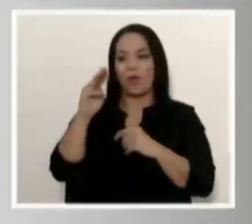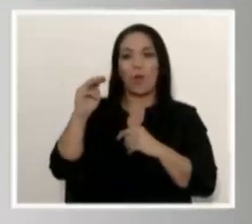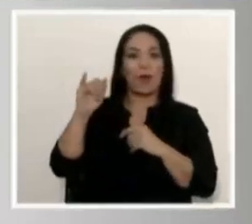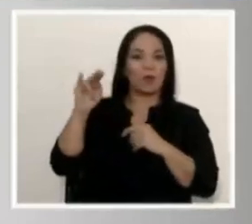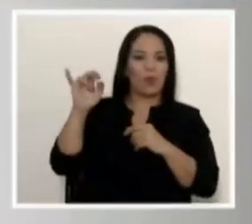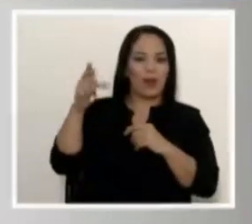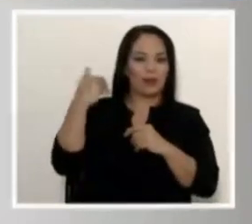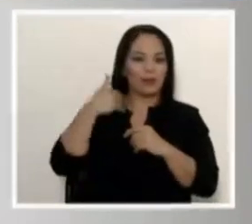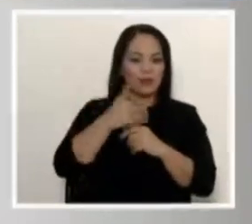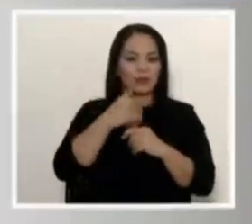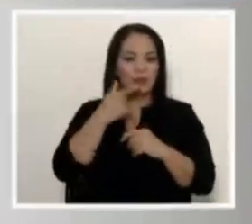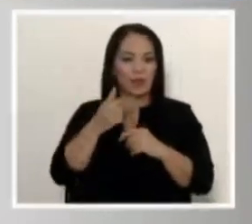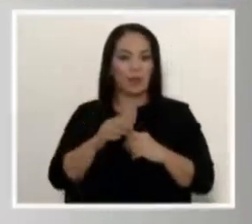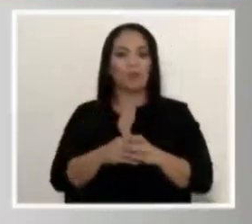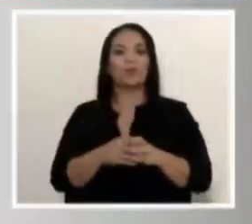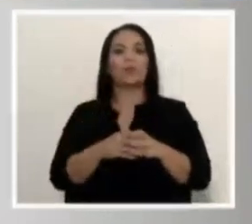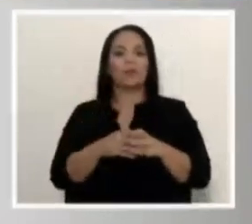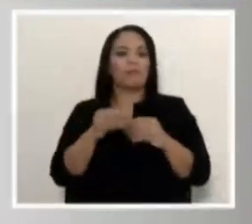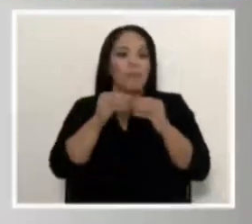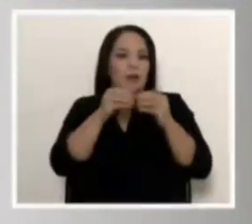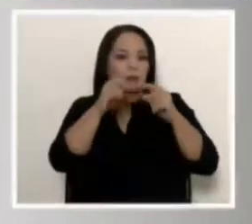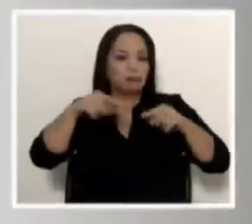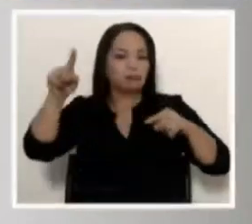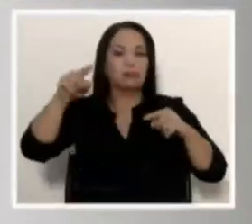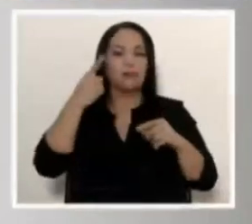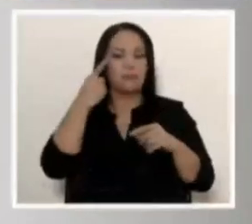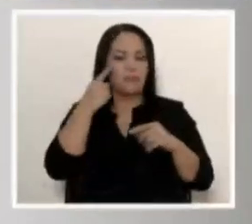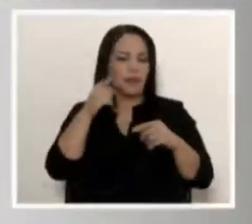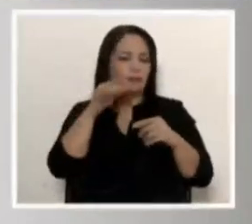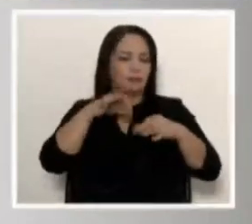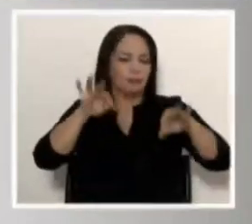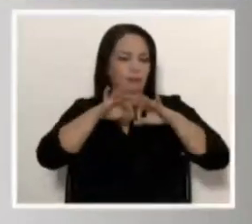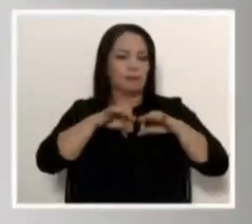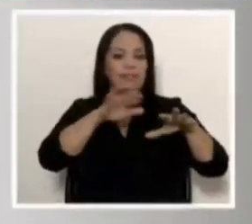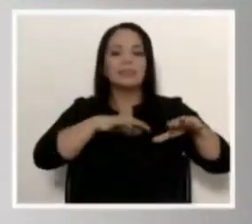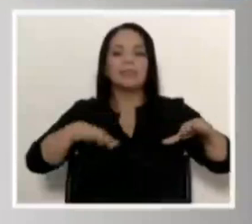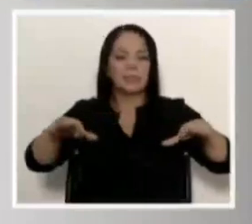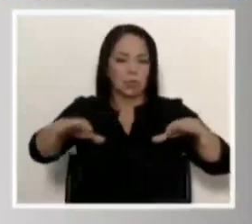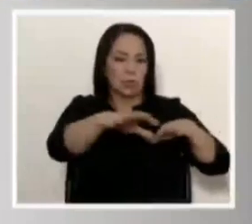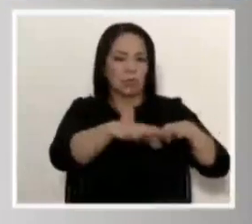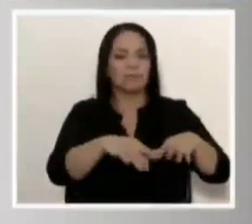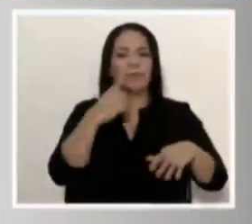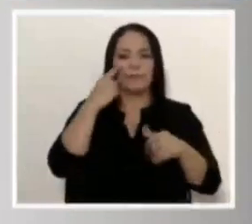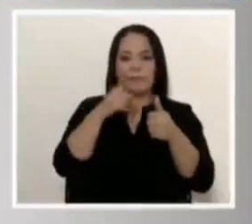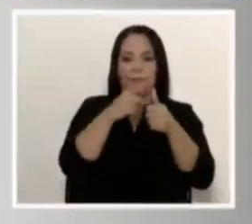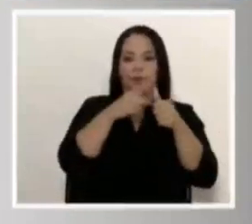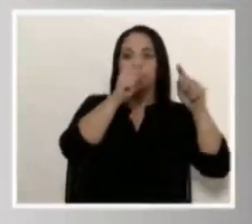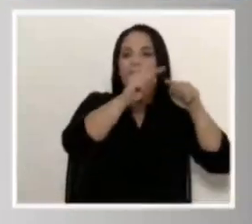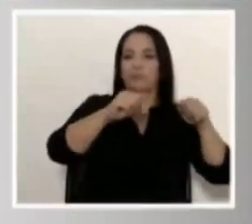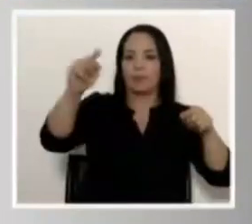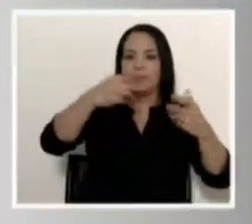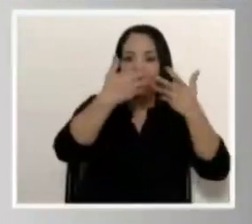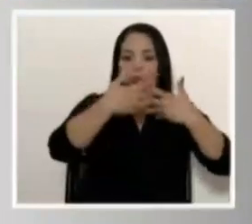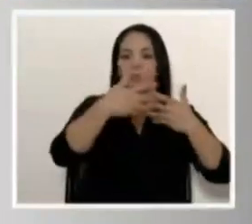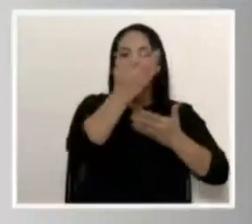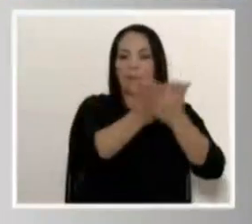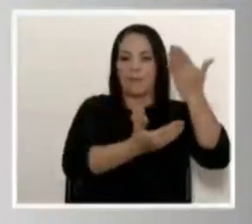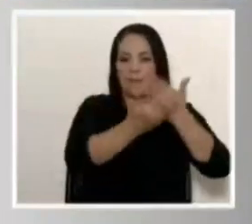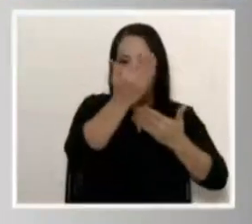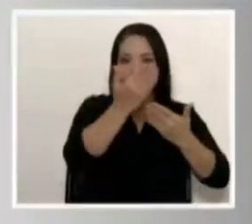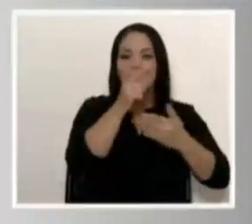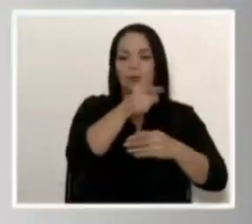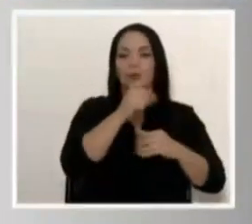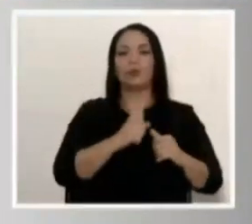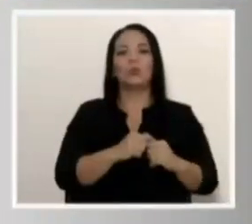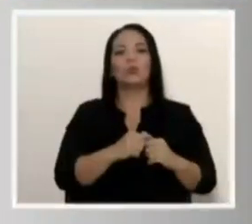Si lo vemos por sectores, aquí quisiera destacar tres cosas. Primero, un crecimiento de la industria manufacturera, que va a